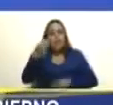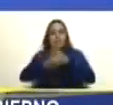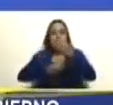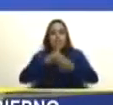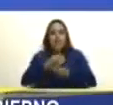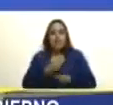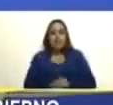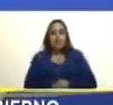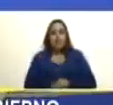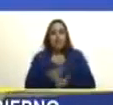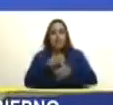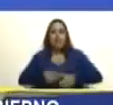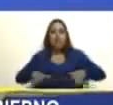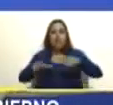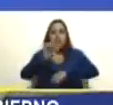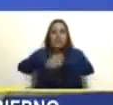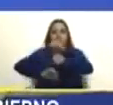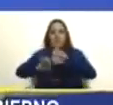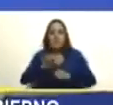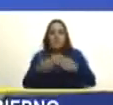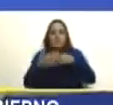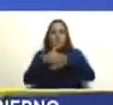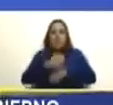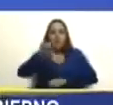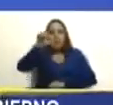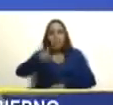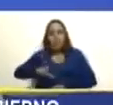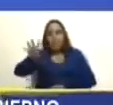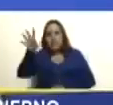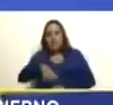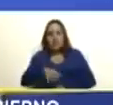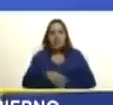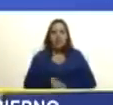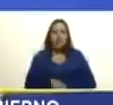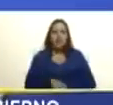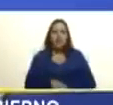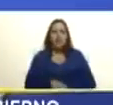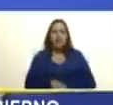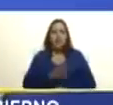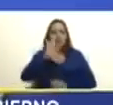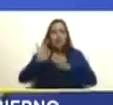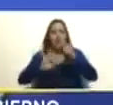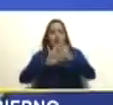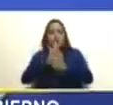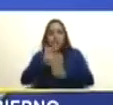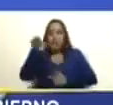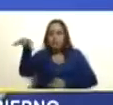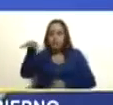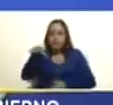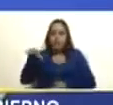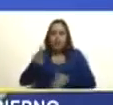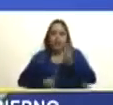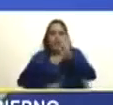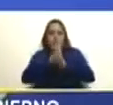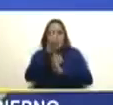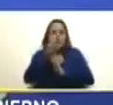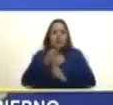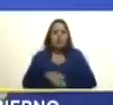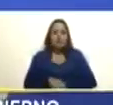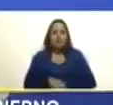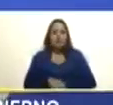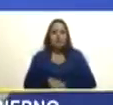la zona de defensa integral Guayana Esequiba con tres áreas de desarrollo integral